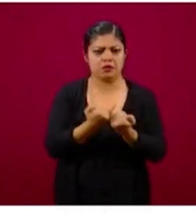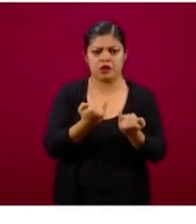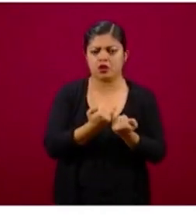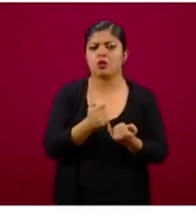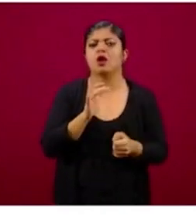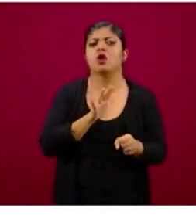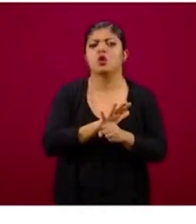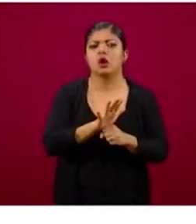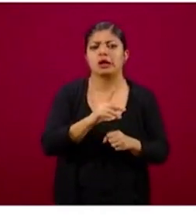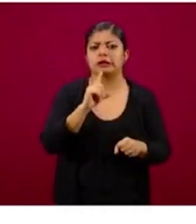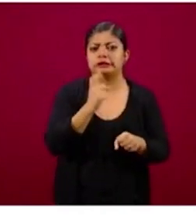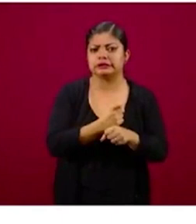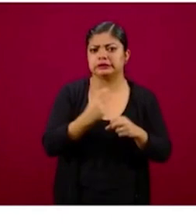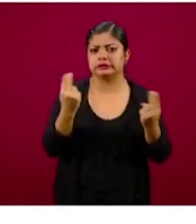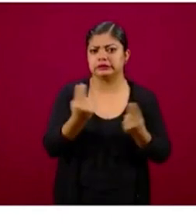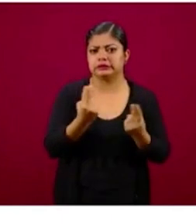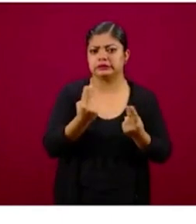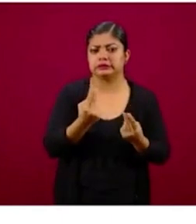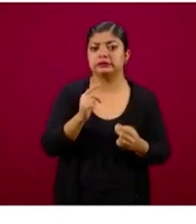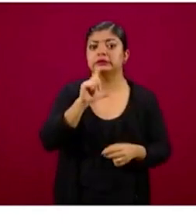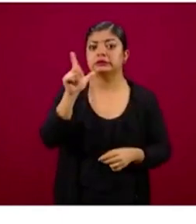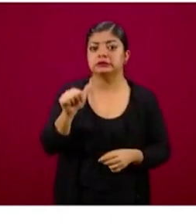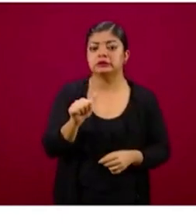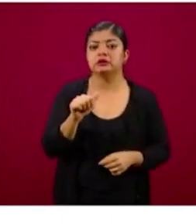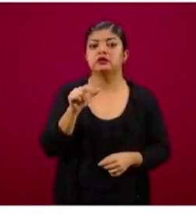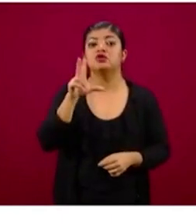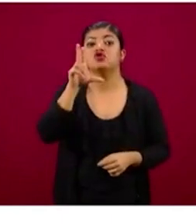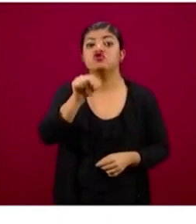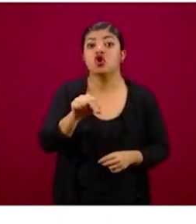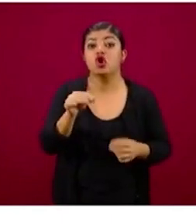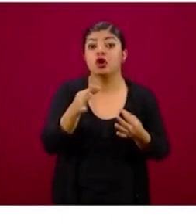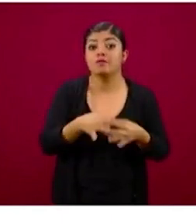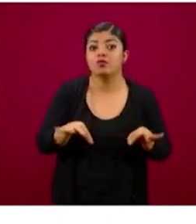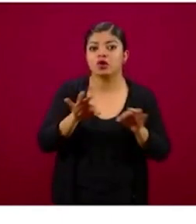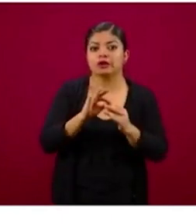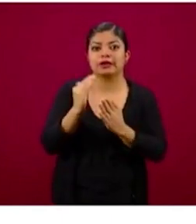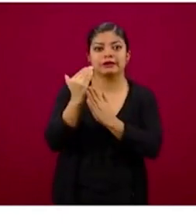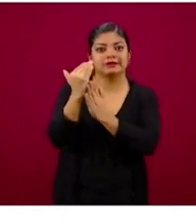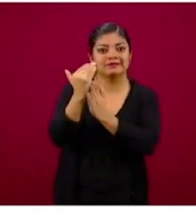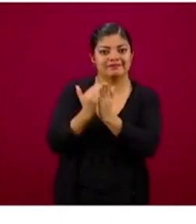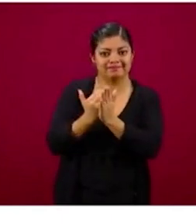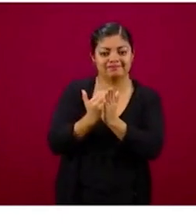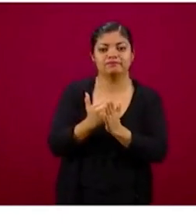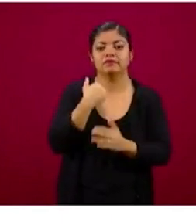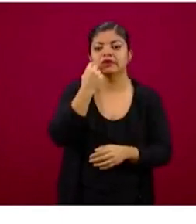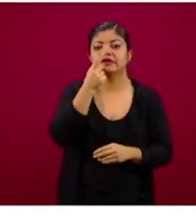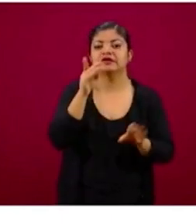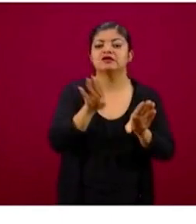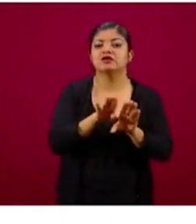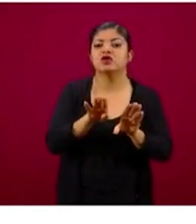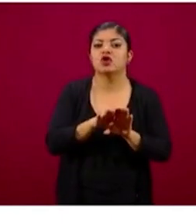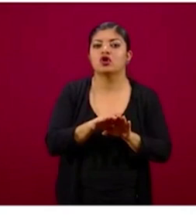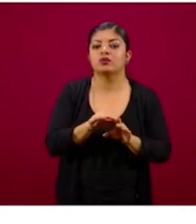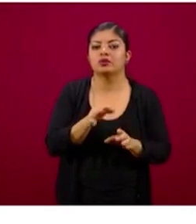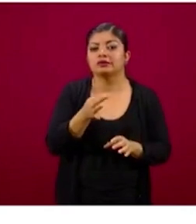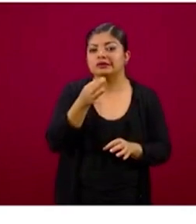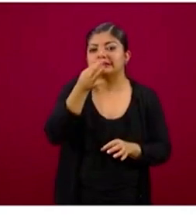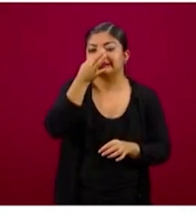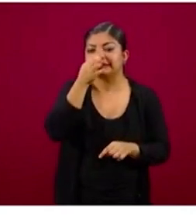esenciales y de manera reducida las no esenciales, es decir, es un pequeñísimo